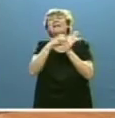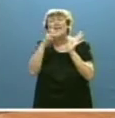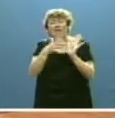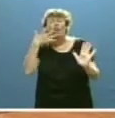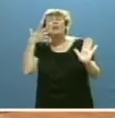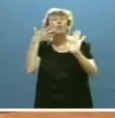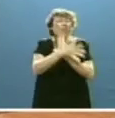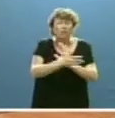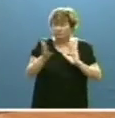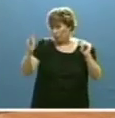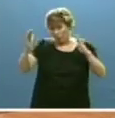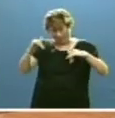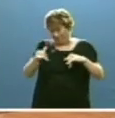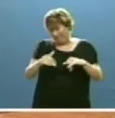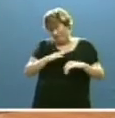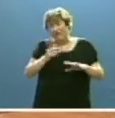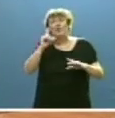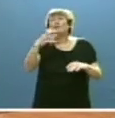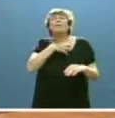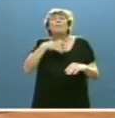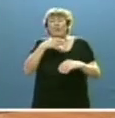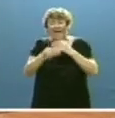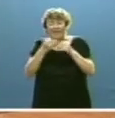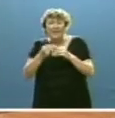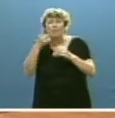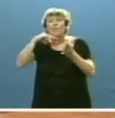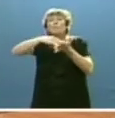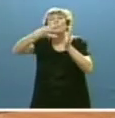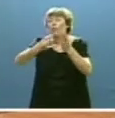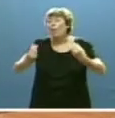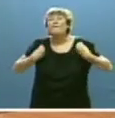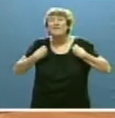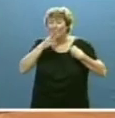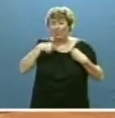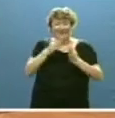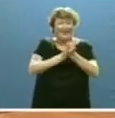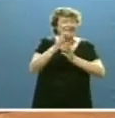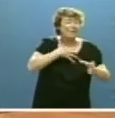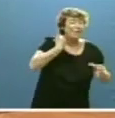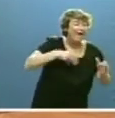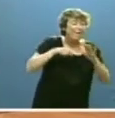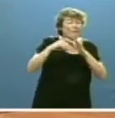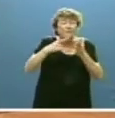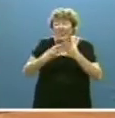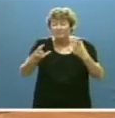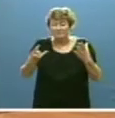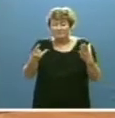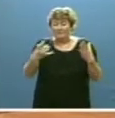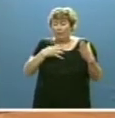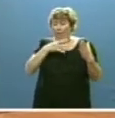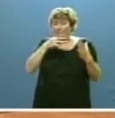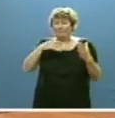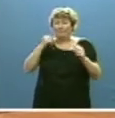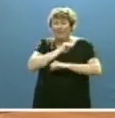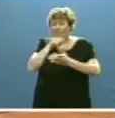deseables y no hacen posible asentar sobre ellos un proyecto de vida personal y familiar. Y es cierto también que